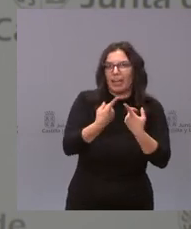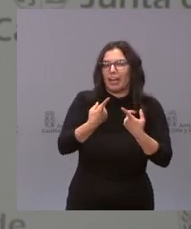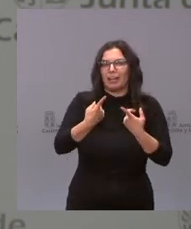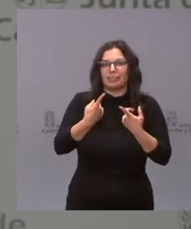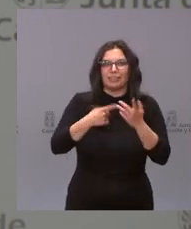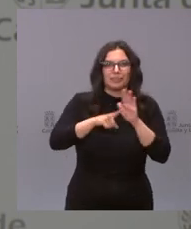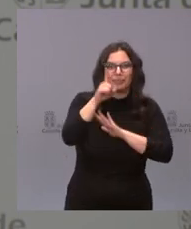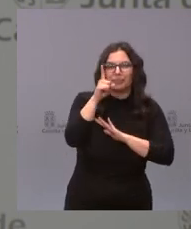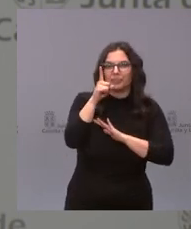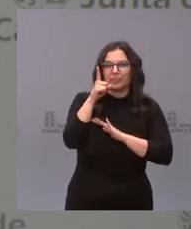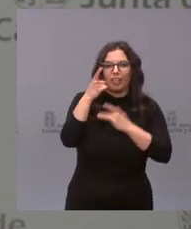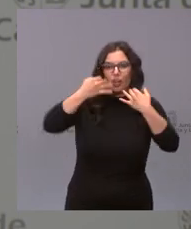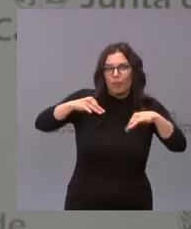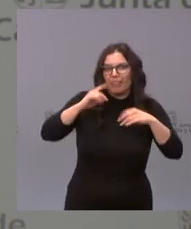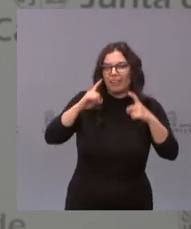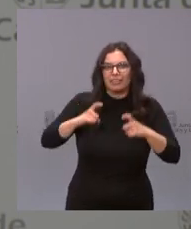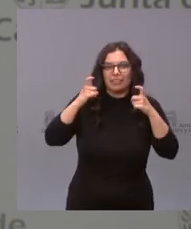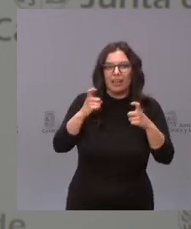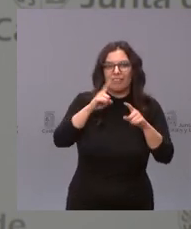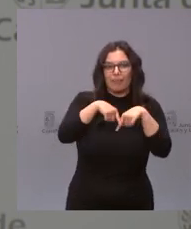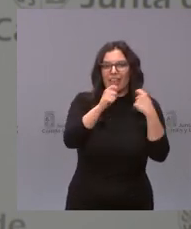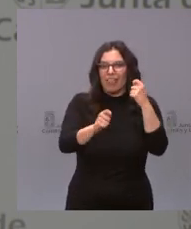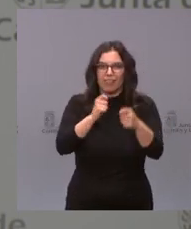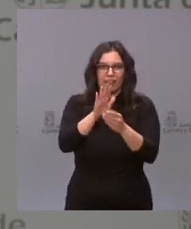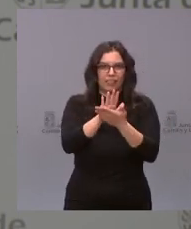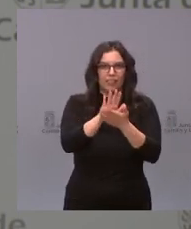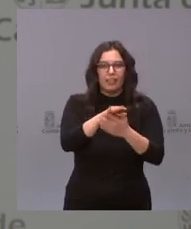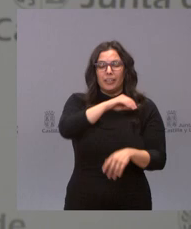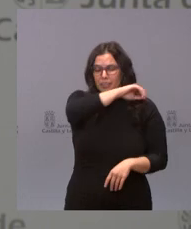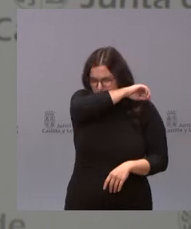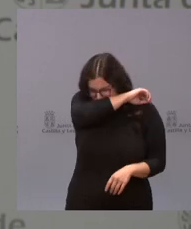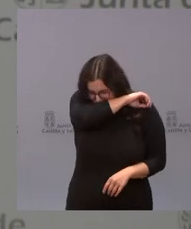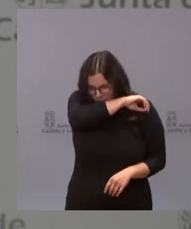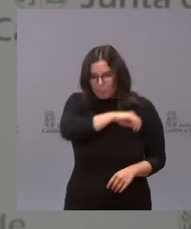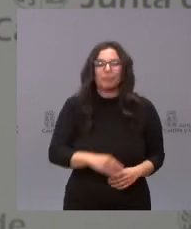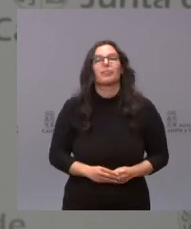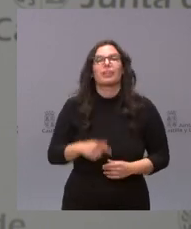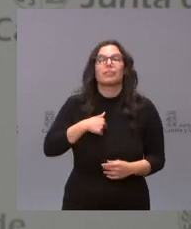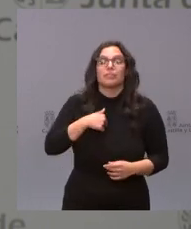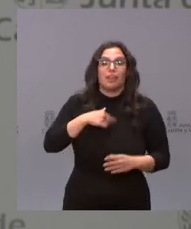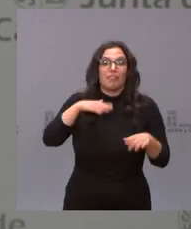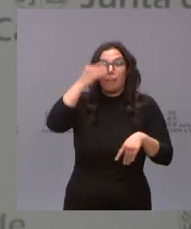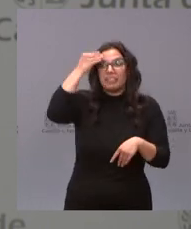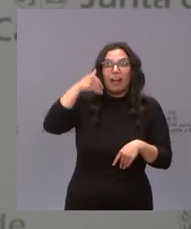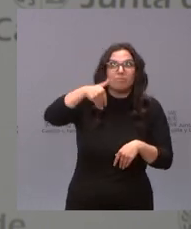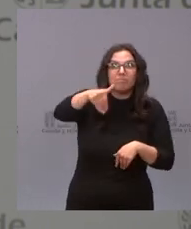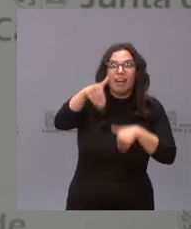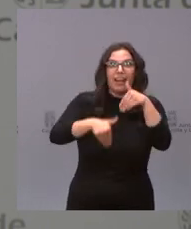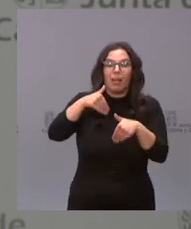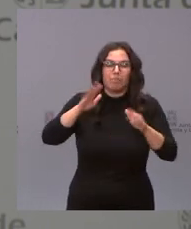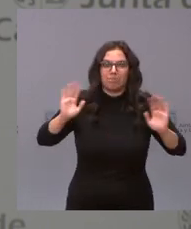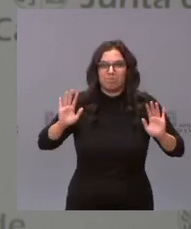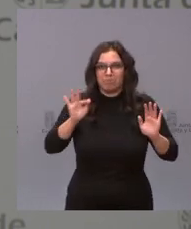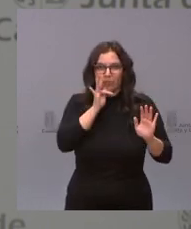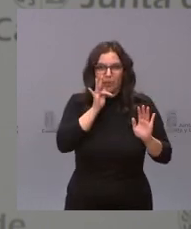recuperación de la normalidad en la tranquilidad de las familias y la verdad es que es lo último que se nos pasa por la cabeza pensar en un